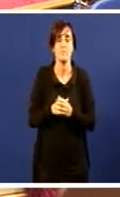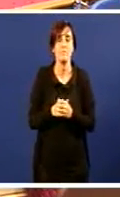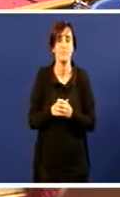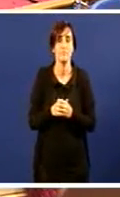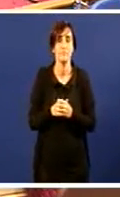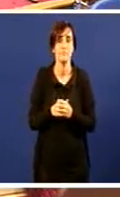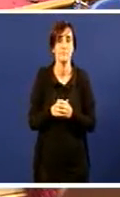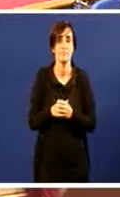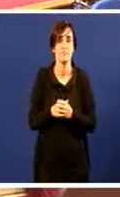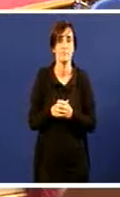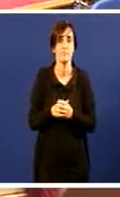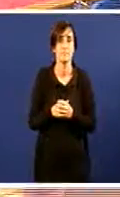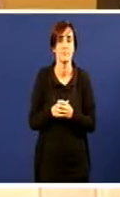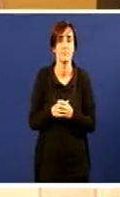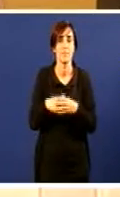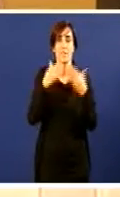Gracias, señor Sánchez.